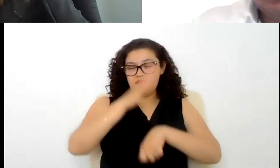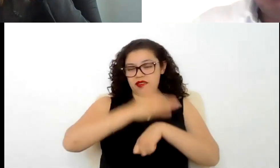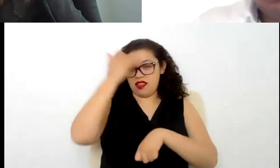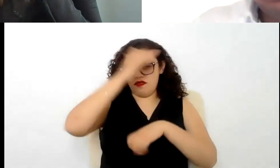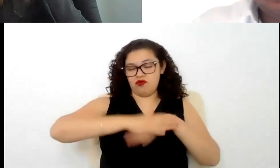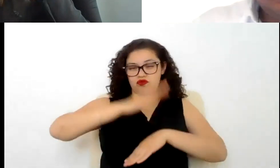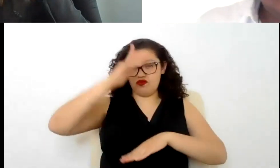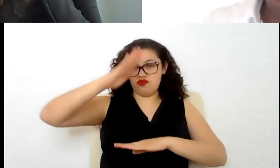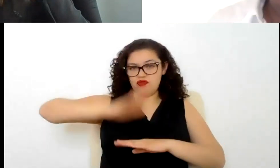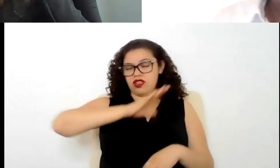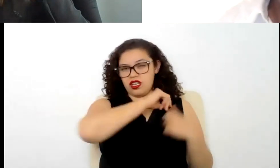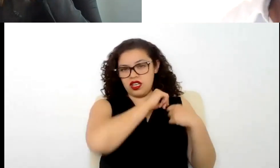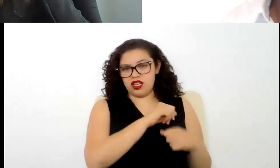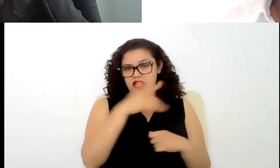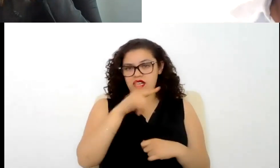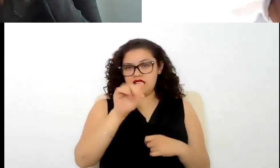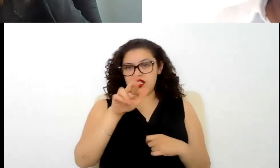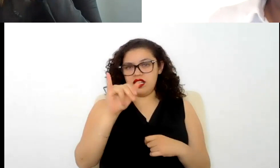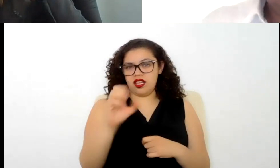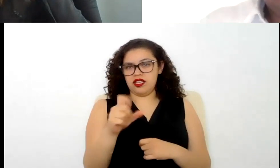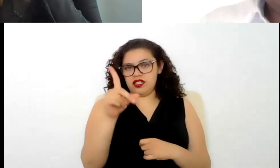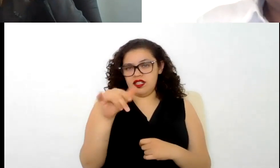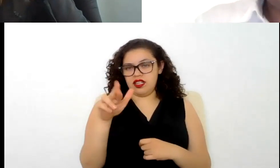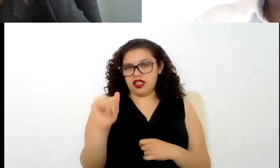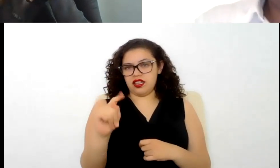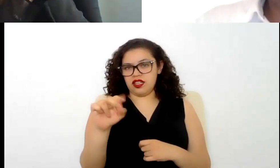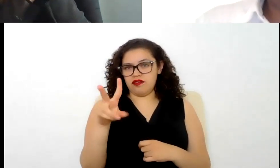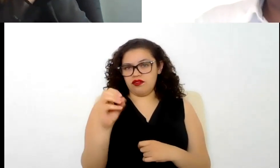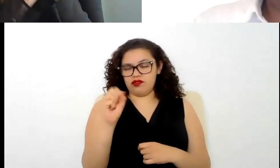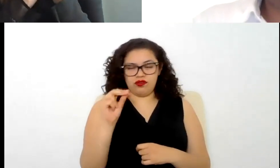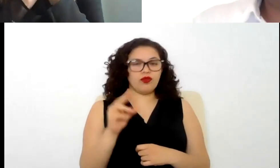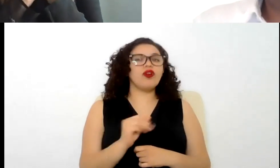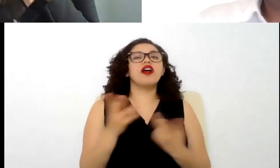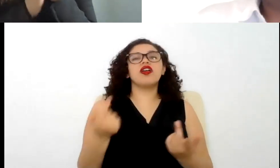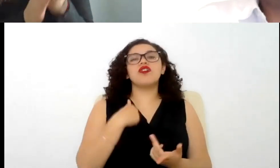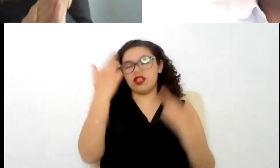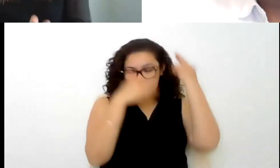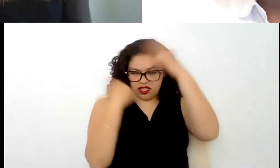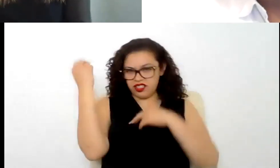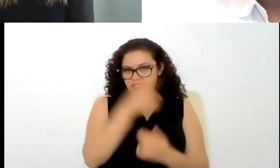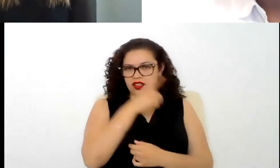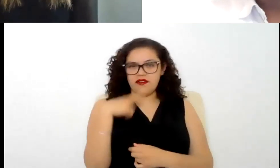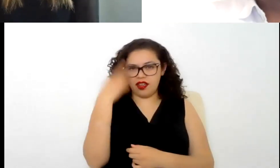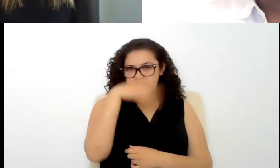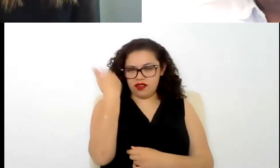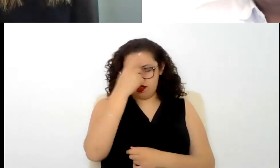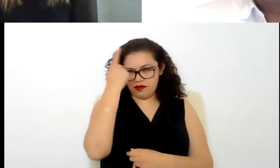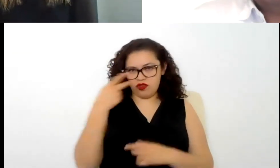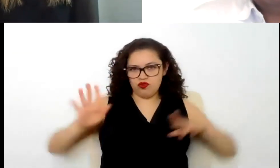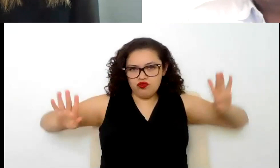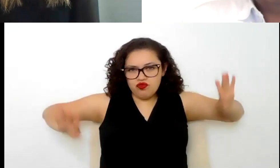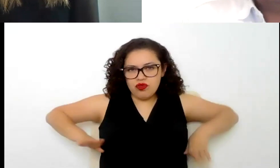operativos que no sean puestos gerenciales y directivos es que necesitaría examinar bien las aptitudes